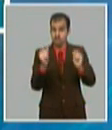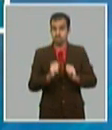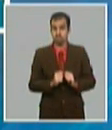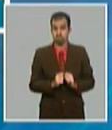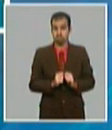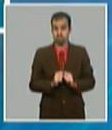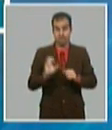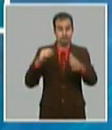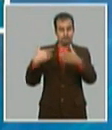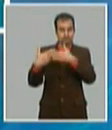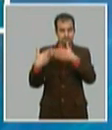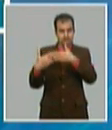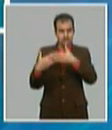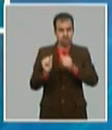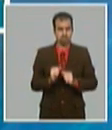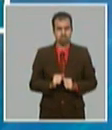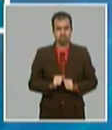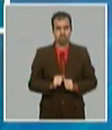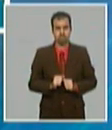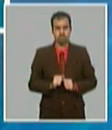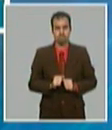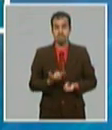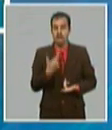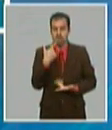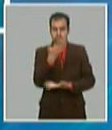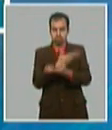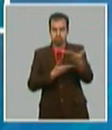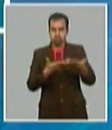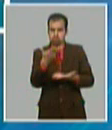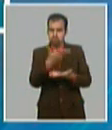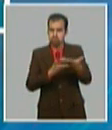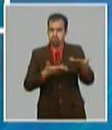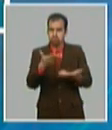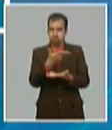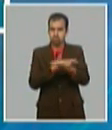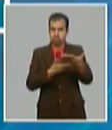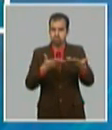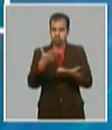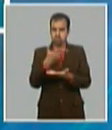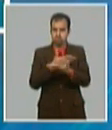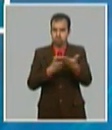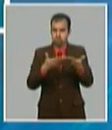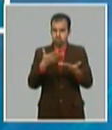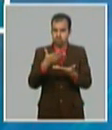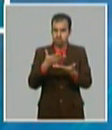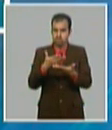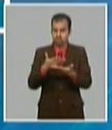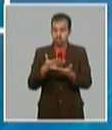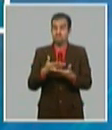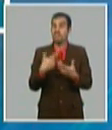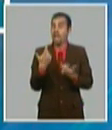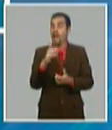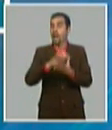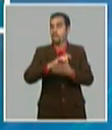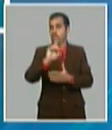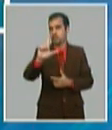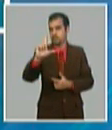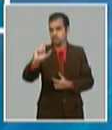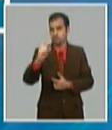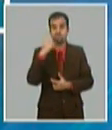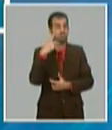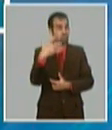empresarial en la comercialización minorista y mayorista en moneda libremente convertible